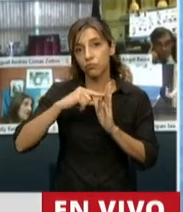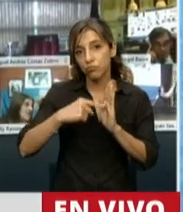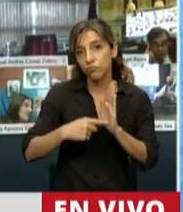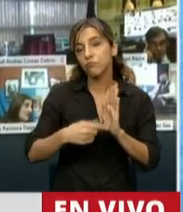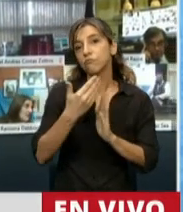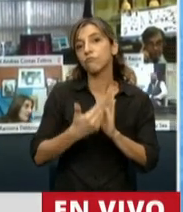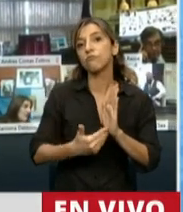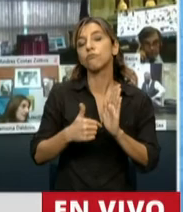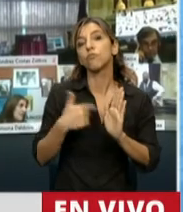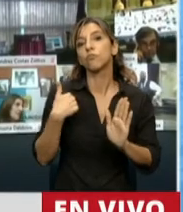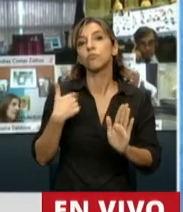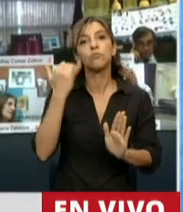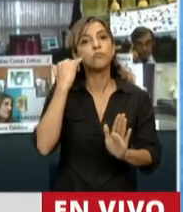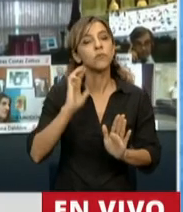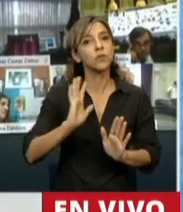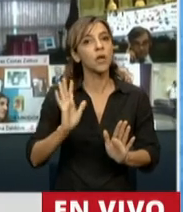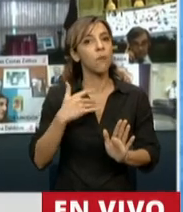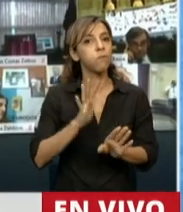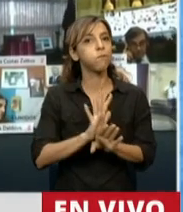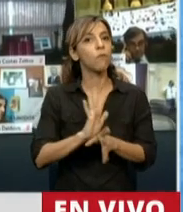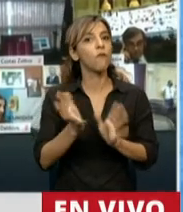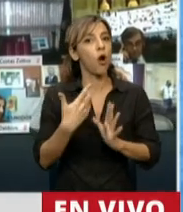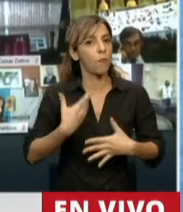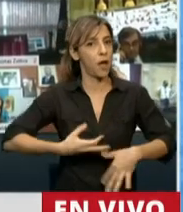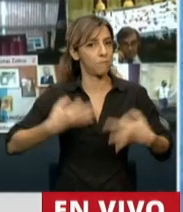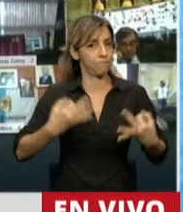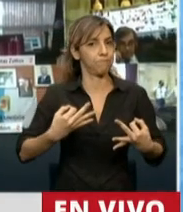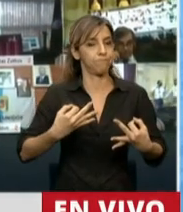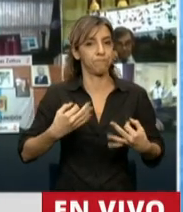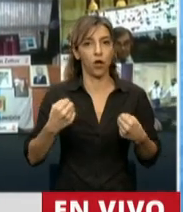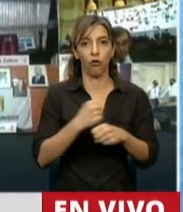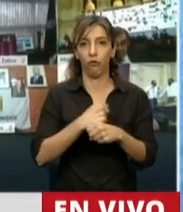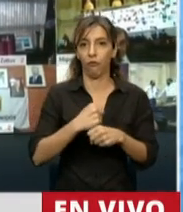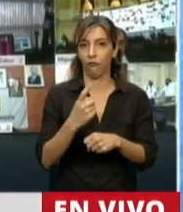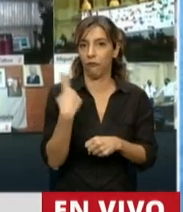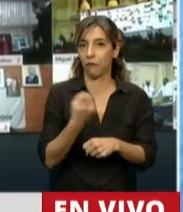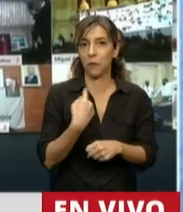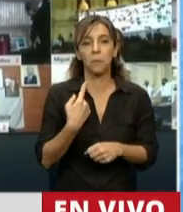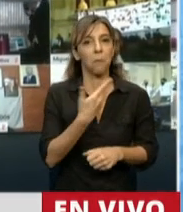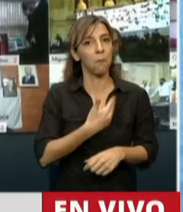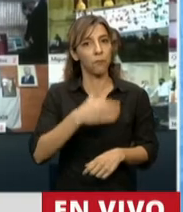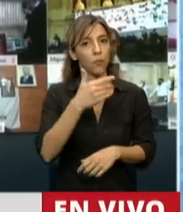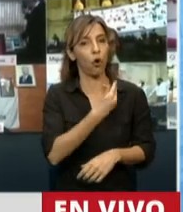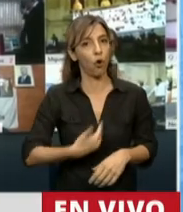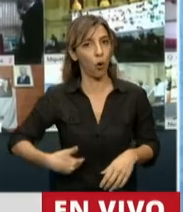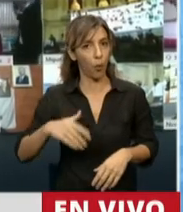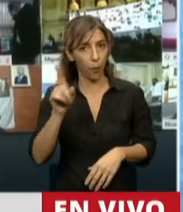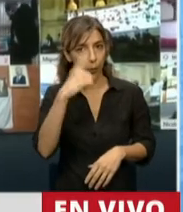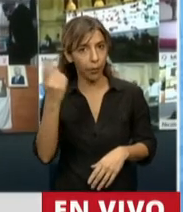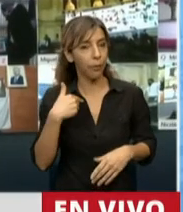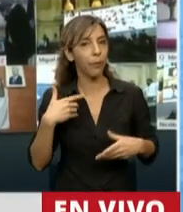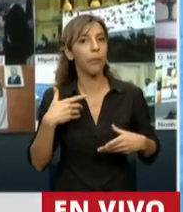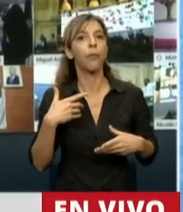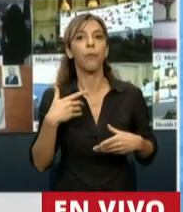están aseguradas en esta convivencia con el Gobierno Nacional y en convenio que nos ha